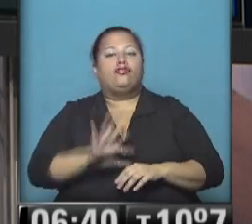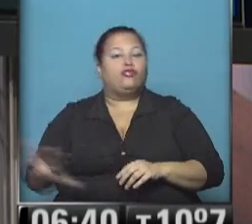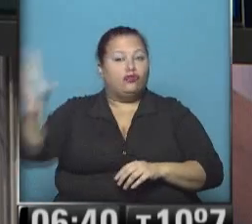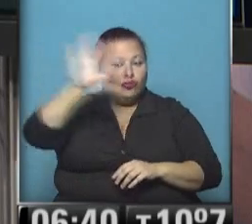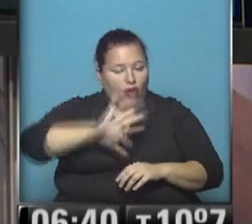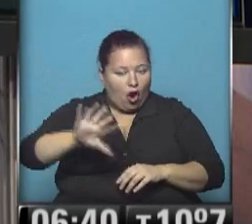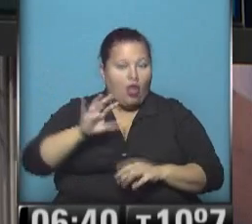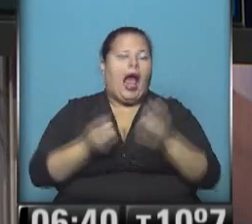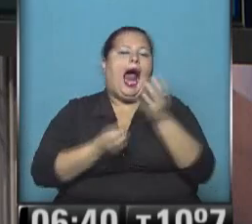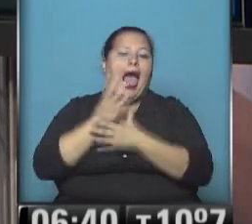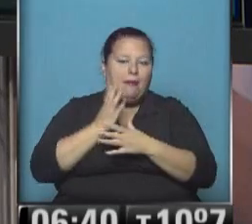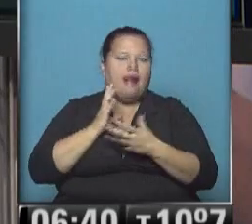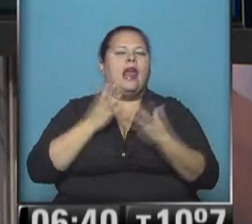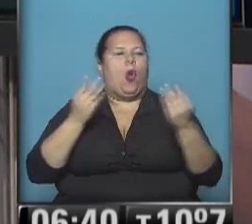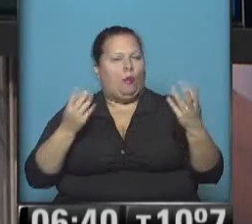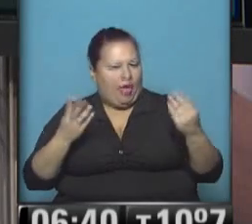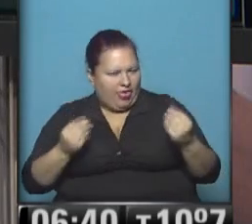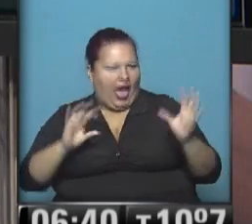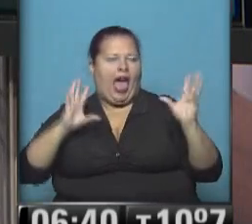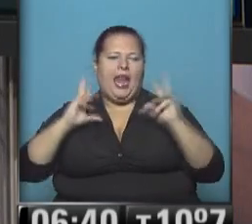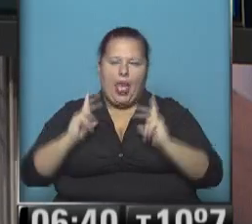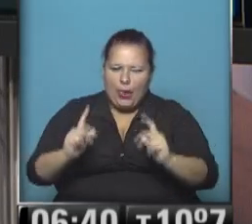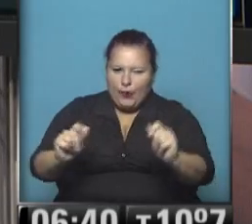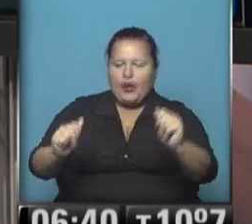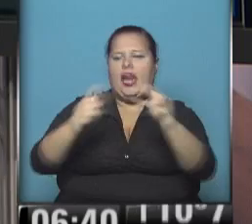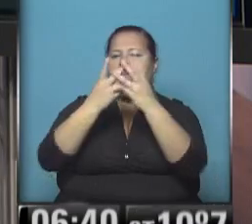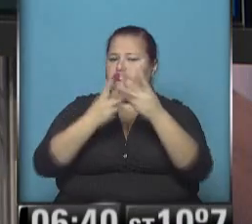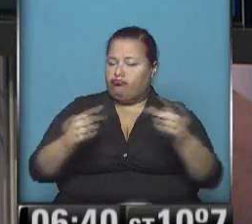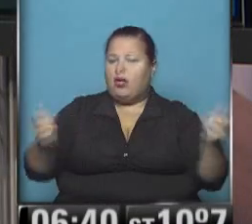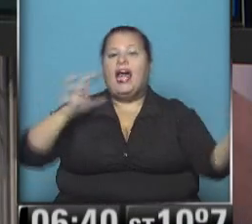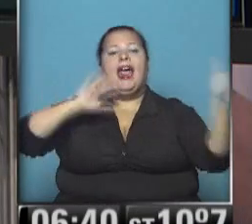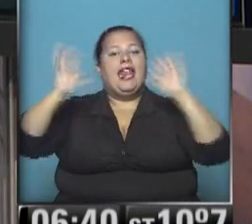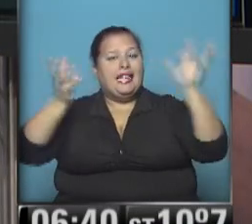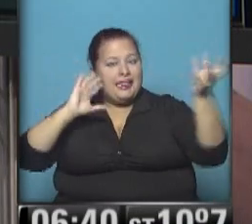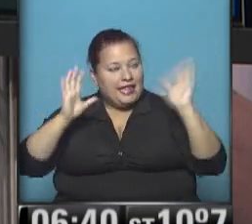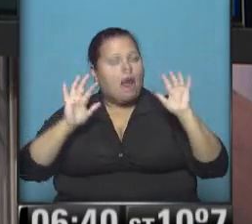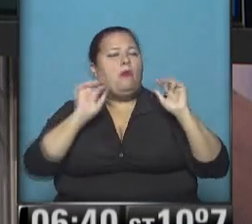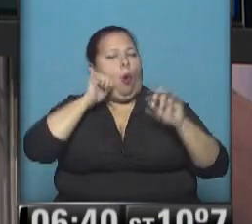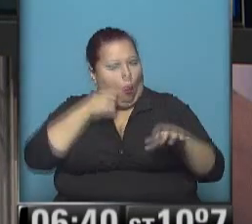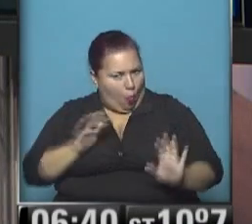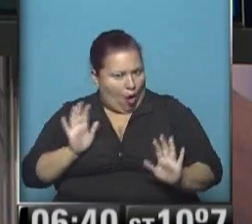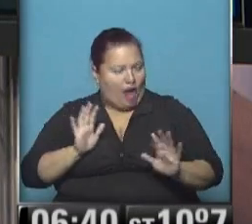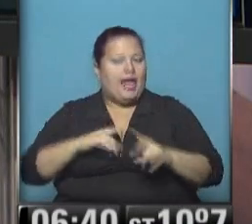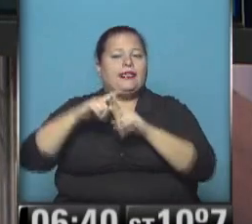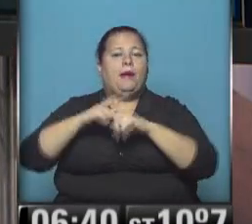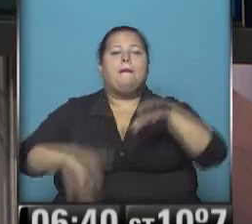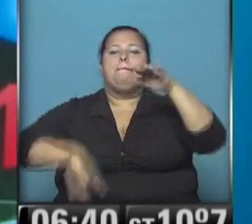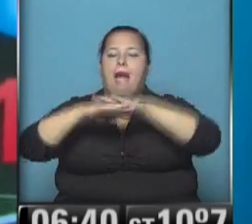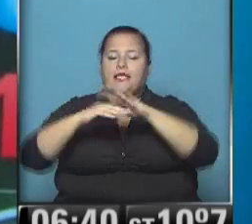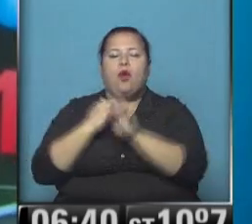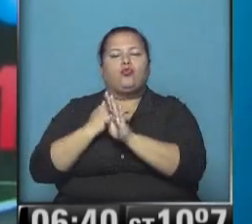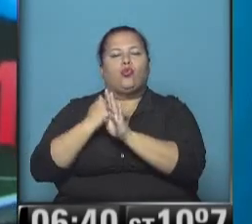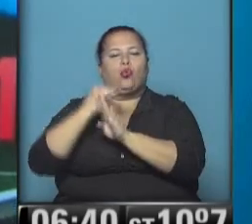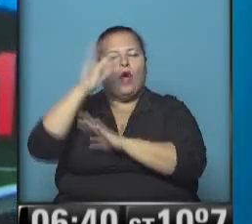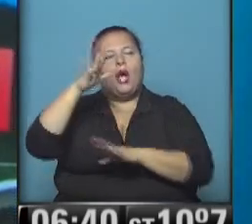zonas si bien la mañana tendrán humedad con neblinas que se irán disipando las condiciones meteorológicas serán bastante buenas con temperaturas máximas en ascenso